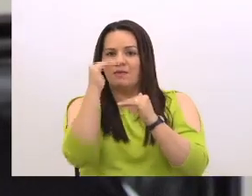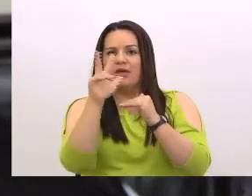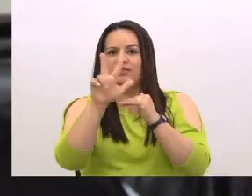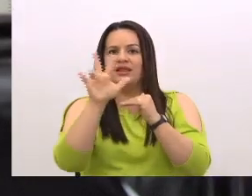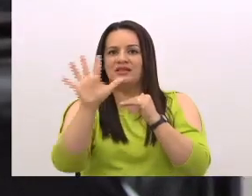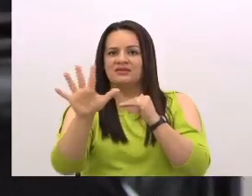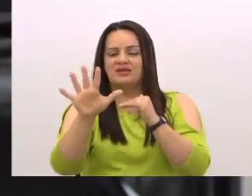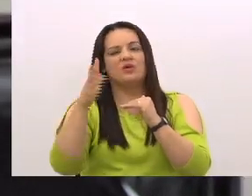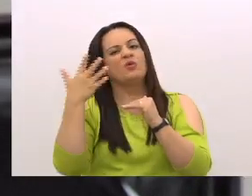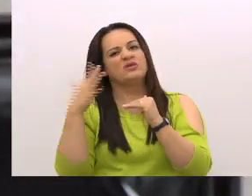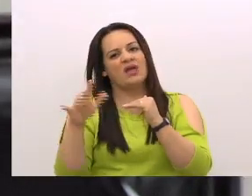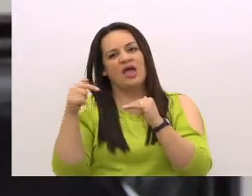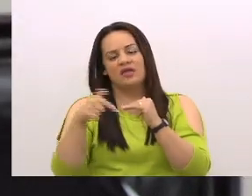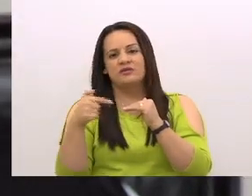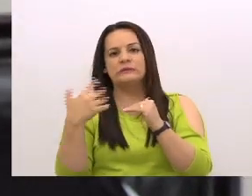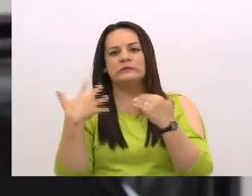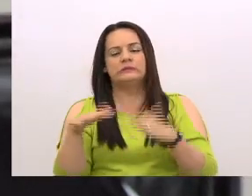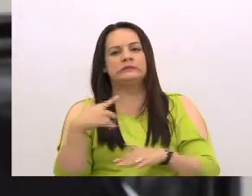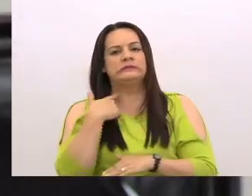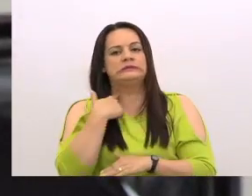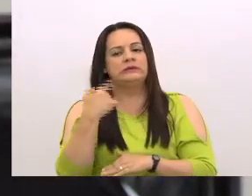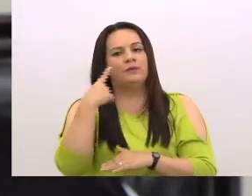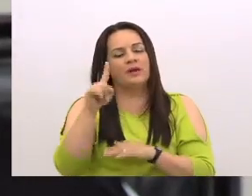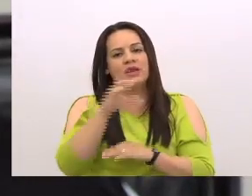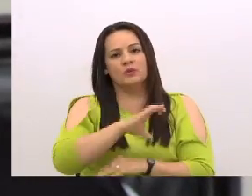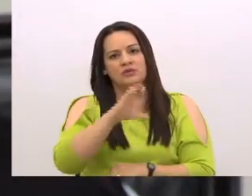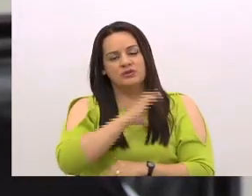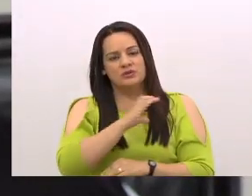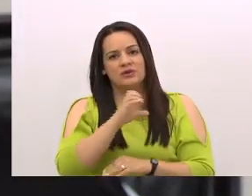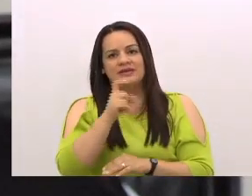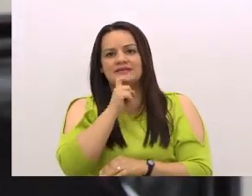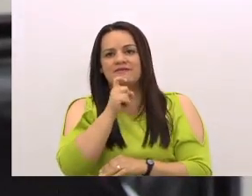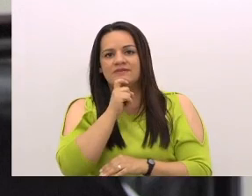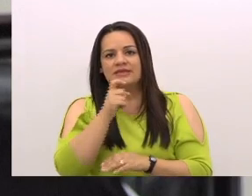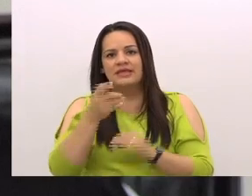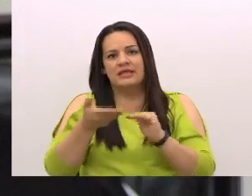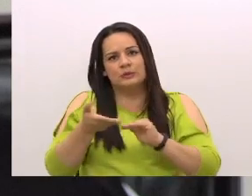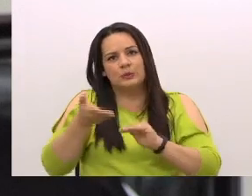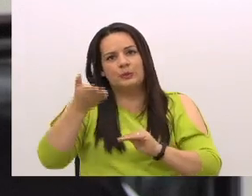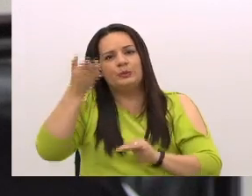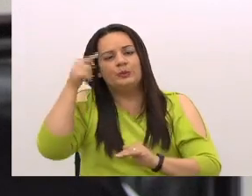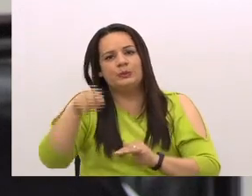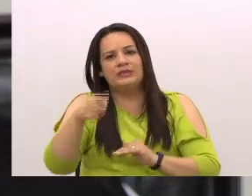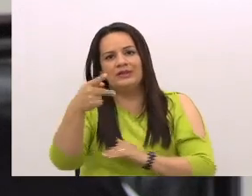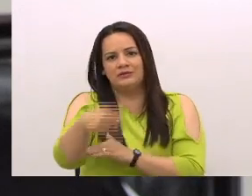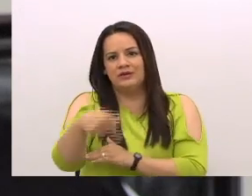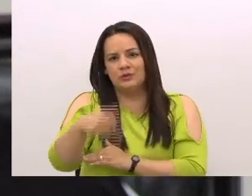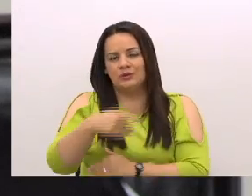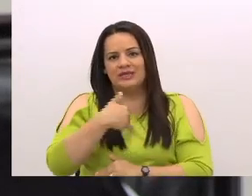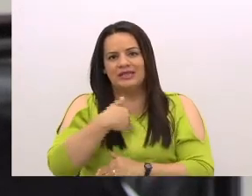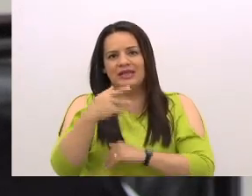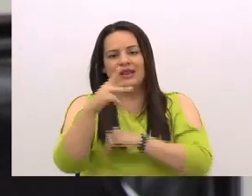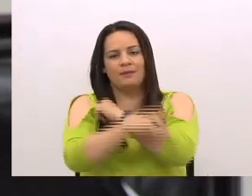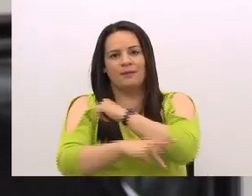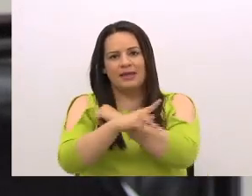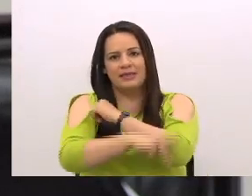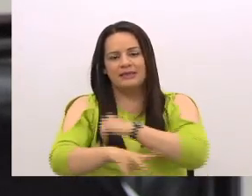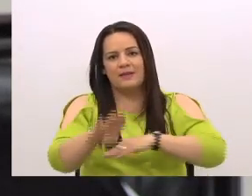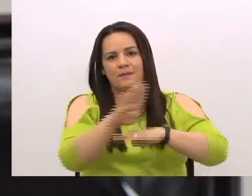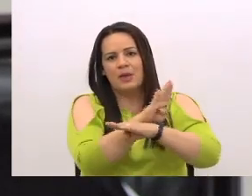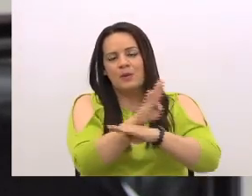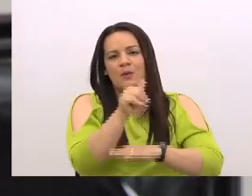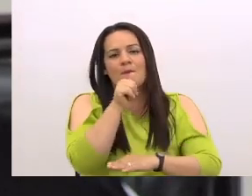usura para las condiciones de inflación que tiene el país, para las condiciones de riesgo, porque los bancos privados y las